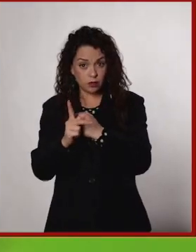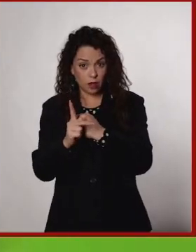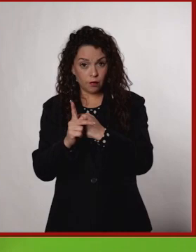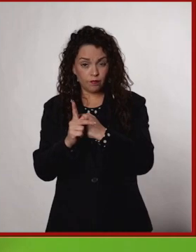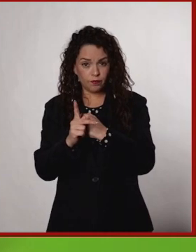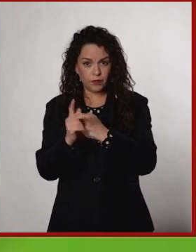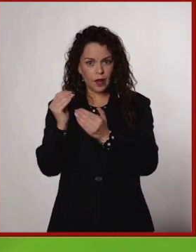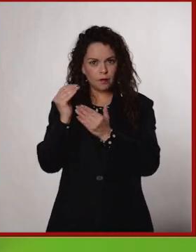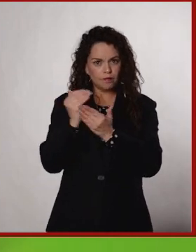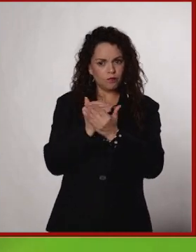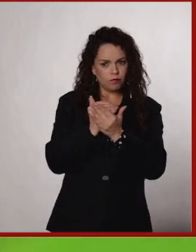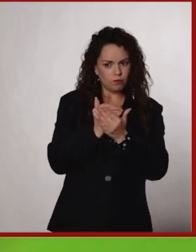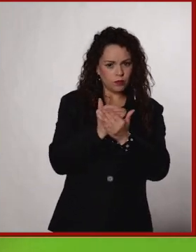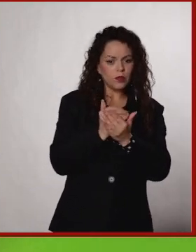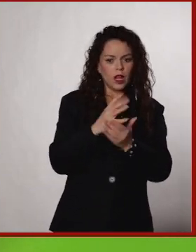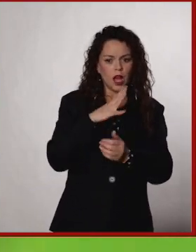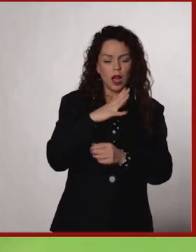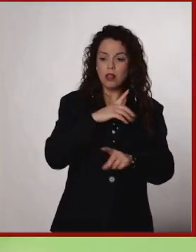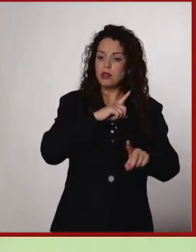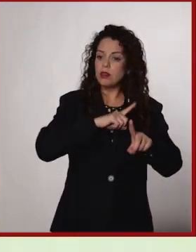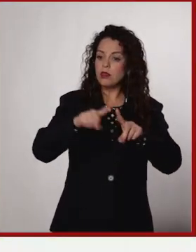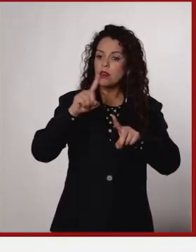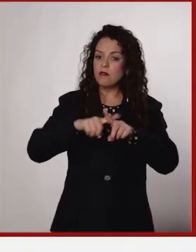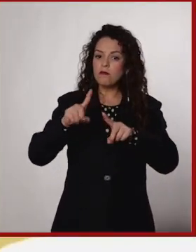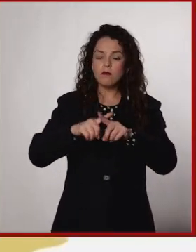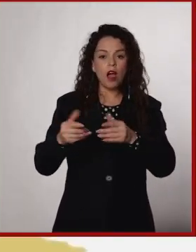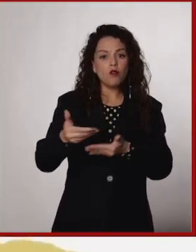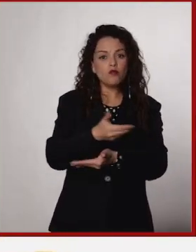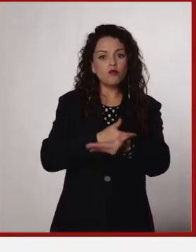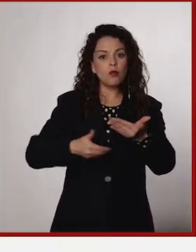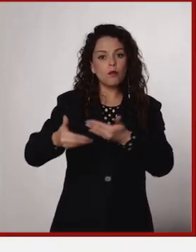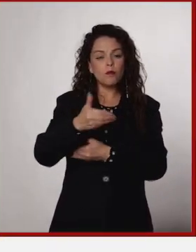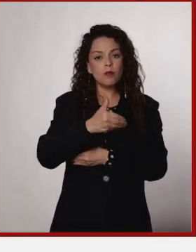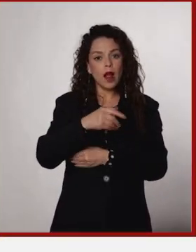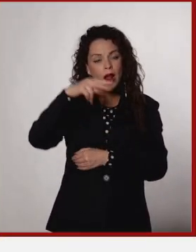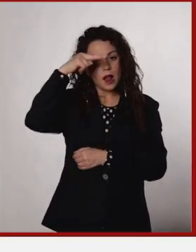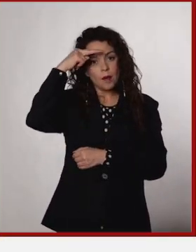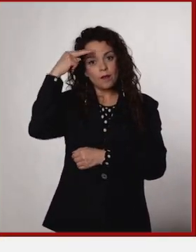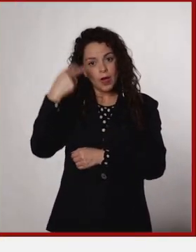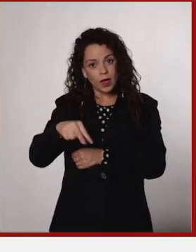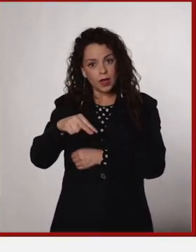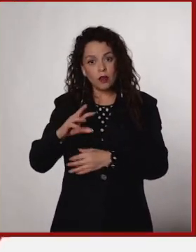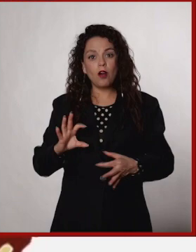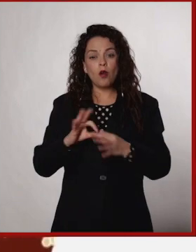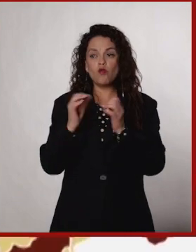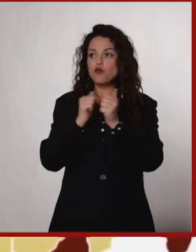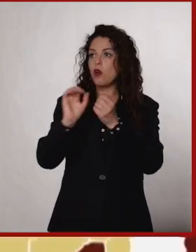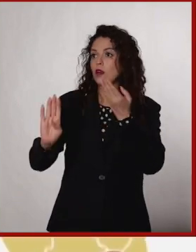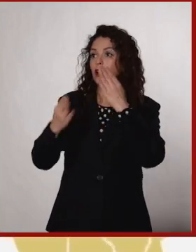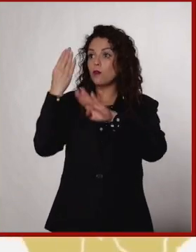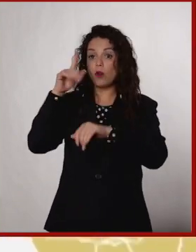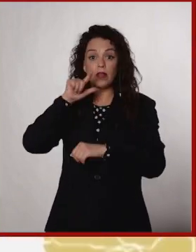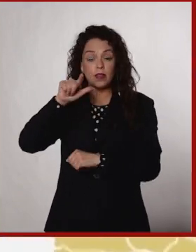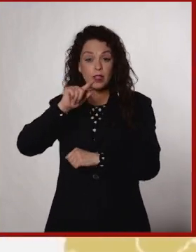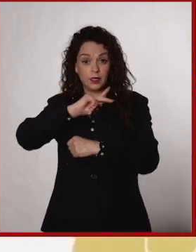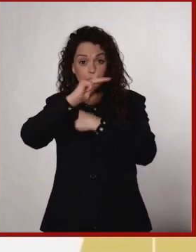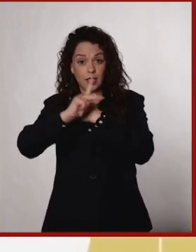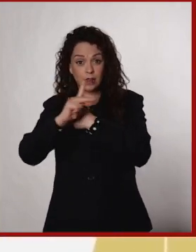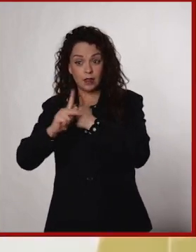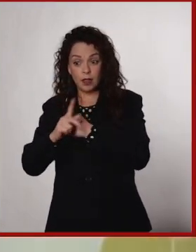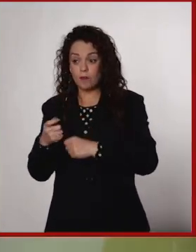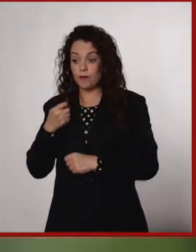de países contiene un alto porcentaje de las especies del mundo. México, además de pertenecer al selecto grupo de 17